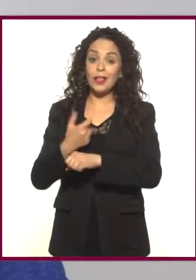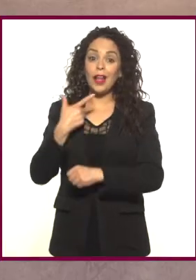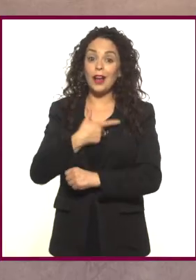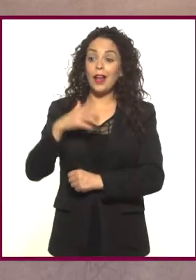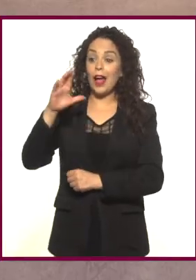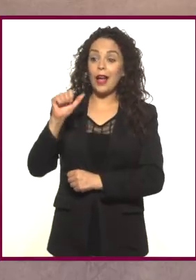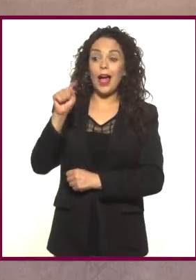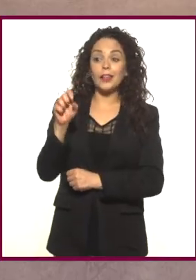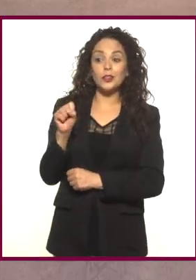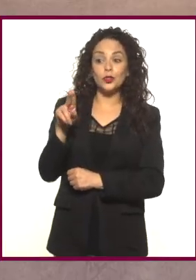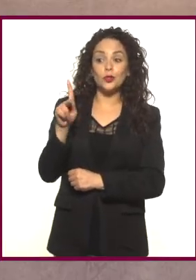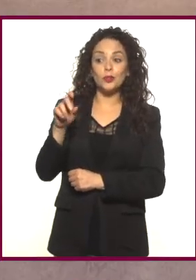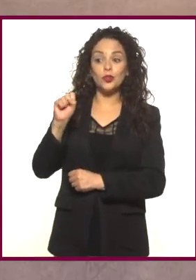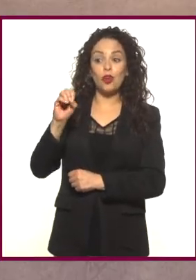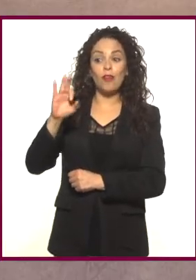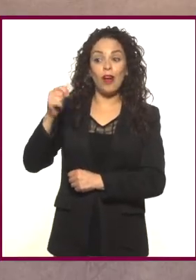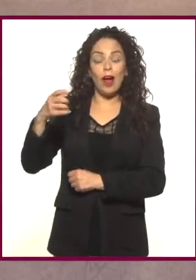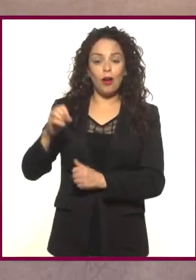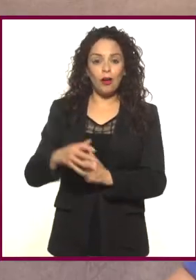Así se ve la sangre.